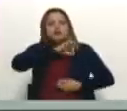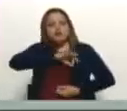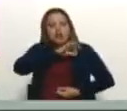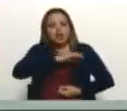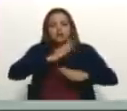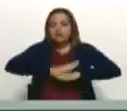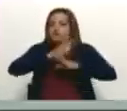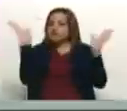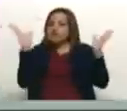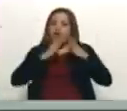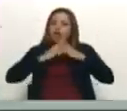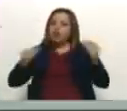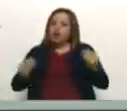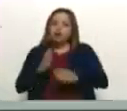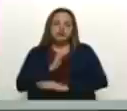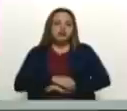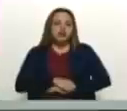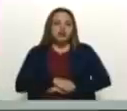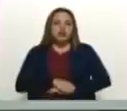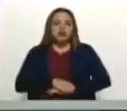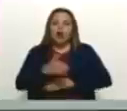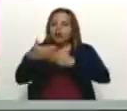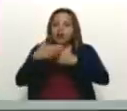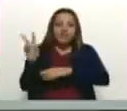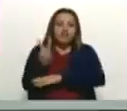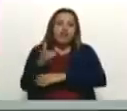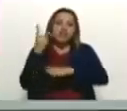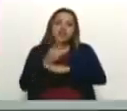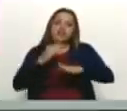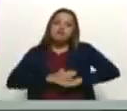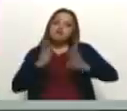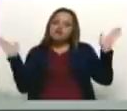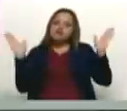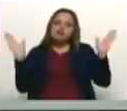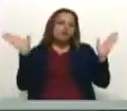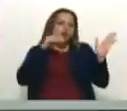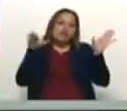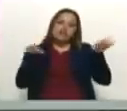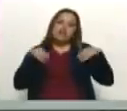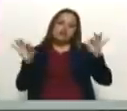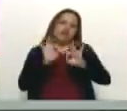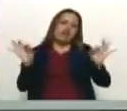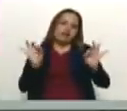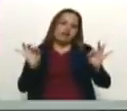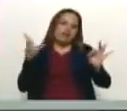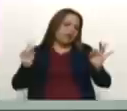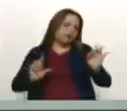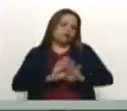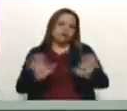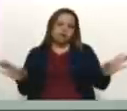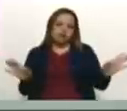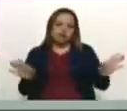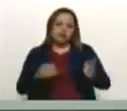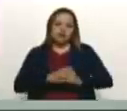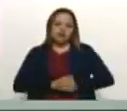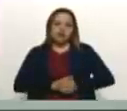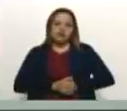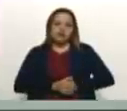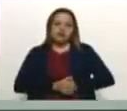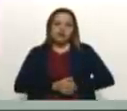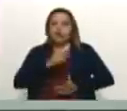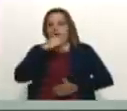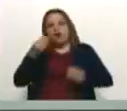levantamiento de todas las sanciones sobre Venezuela. Todas. No aceptamos menos. No nos transamos por menos.